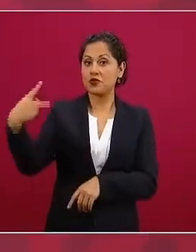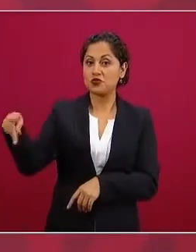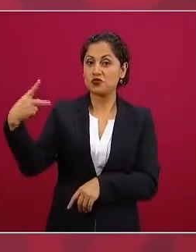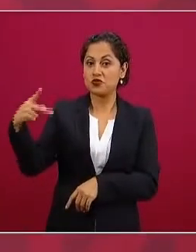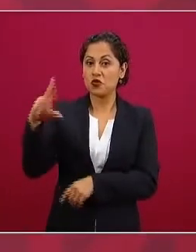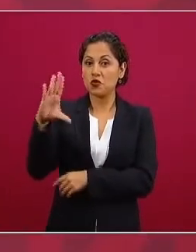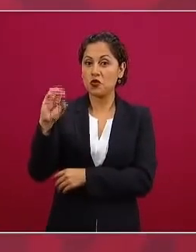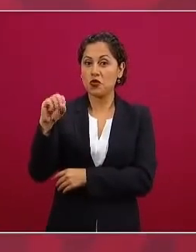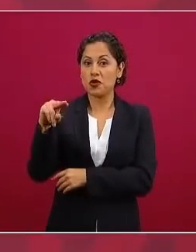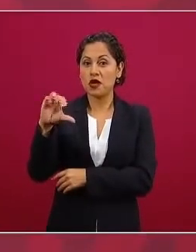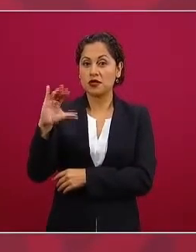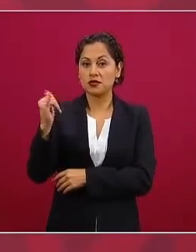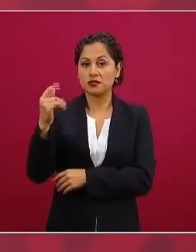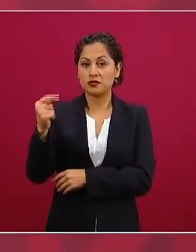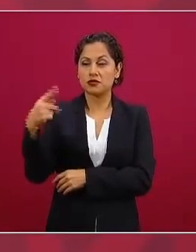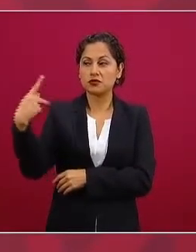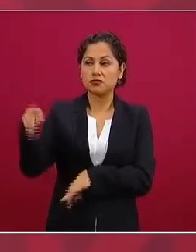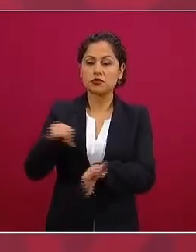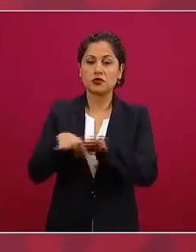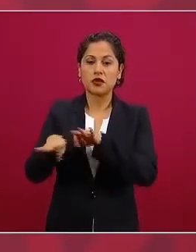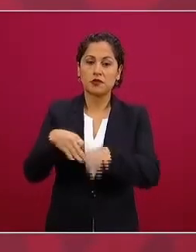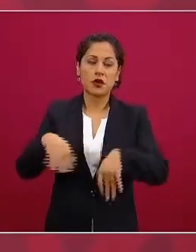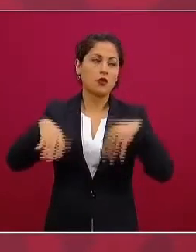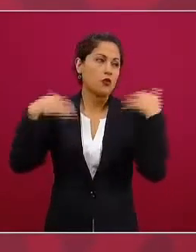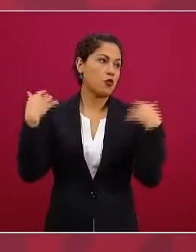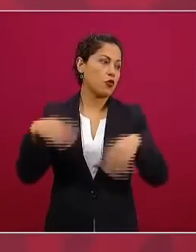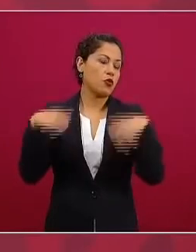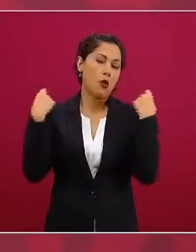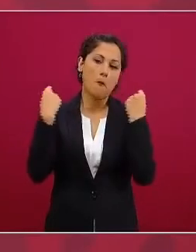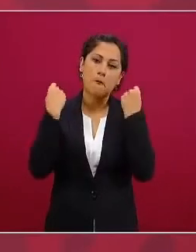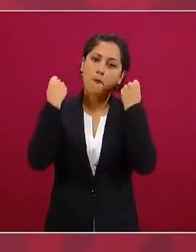espléndido me gustaría que